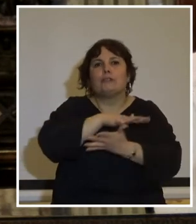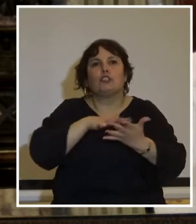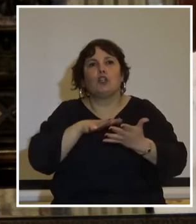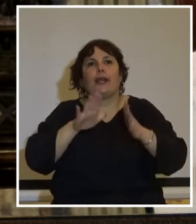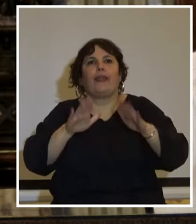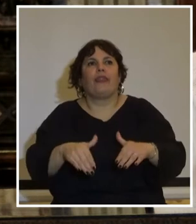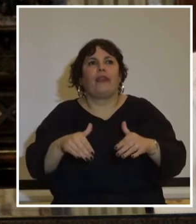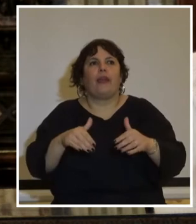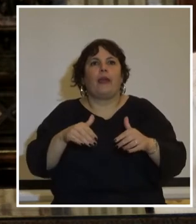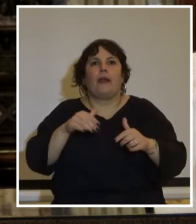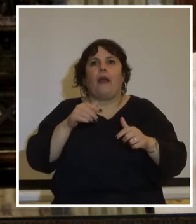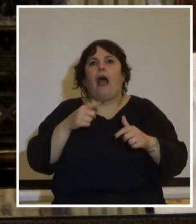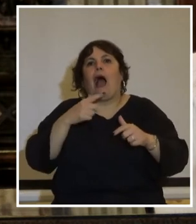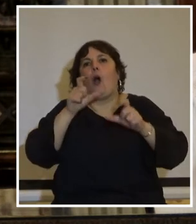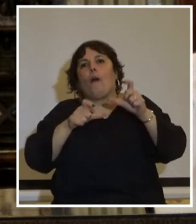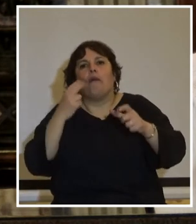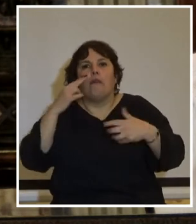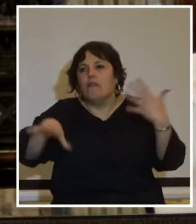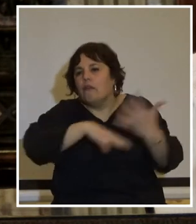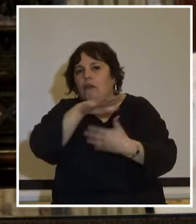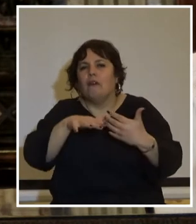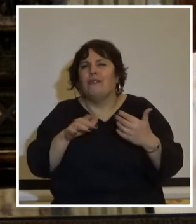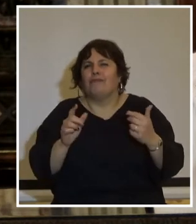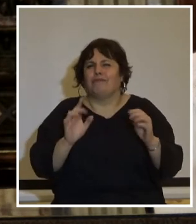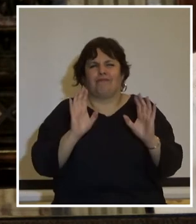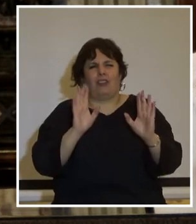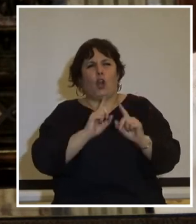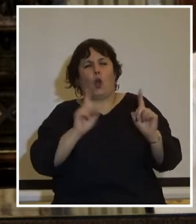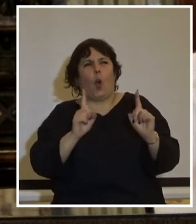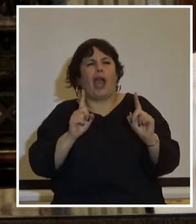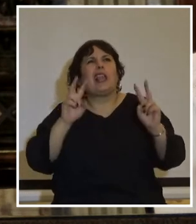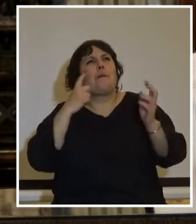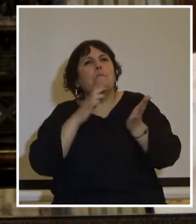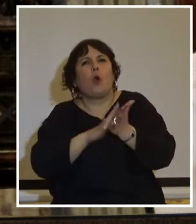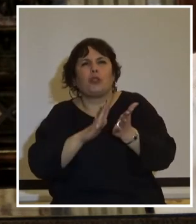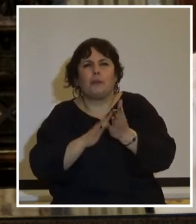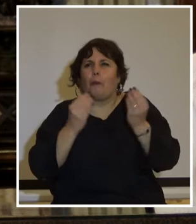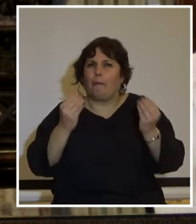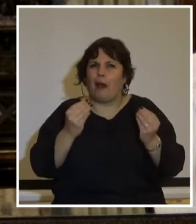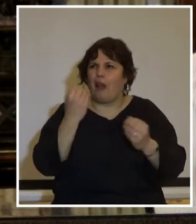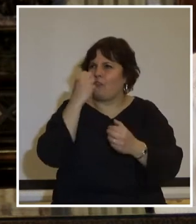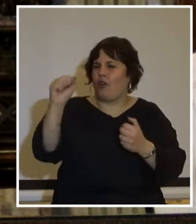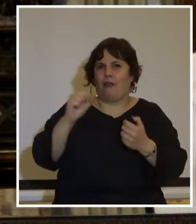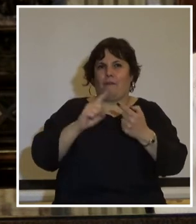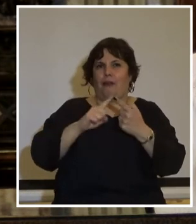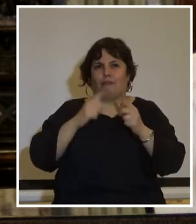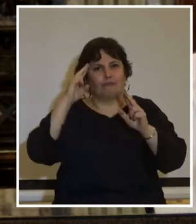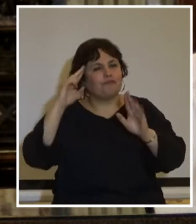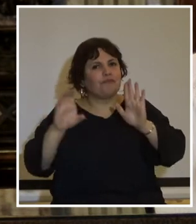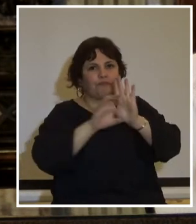desborde a distintos niveles. No hay razón para que se violente el pacto constitucional.